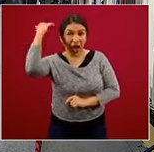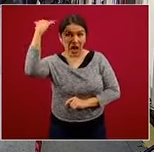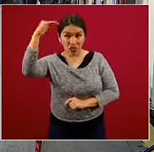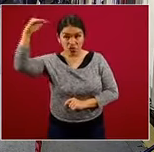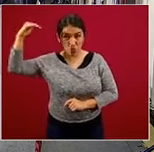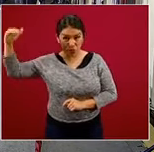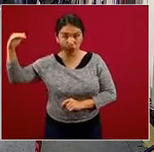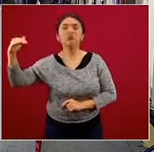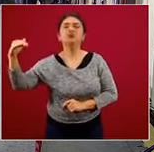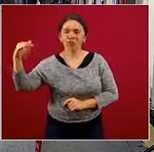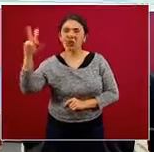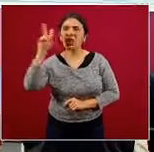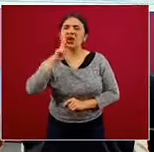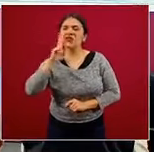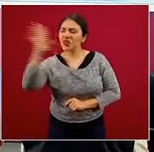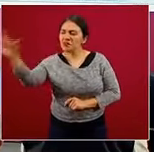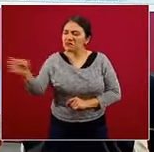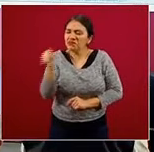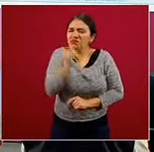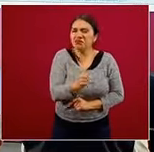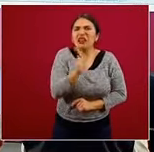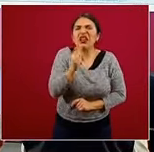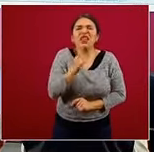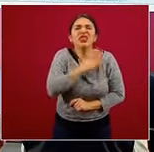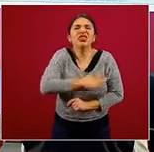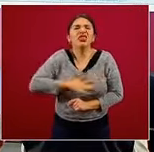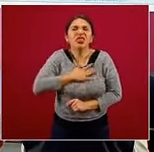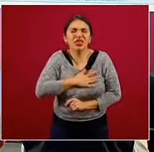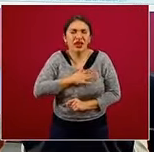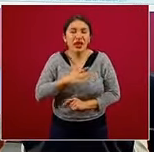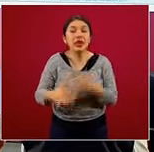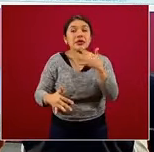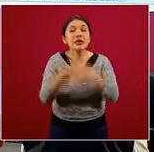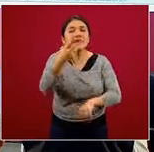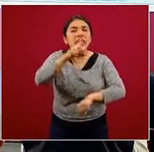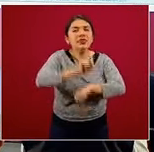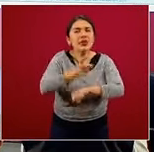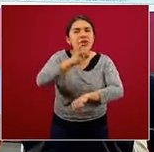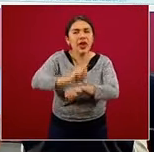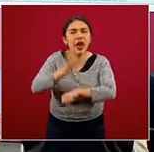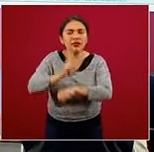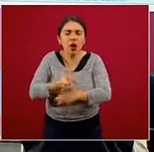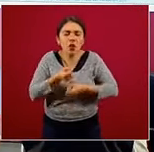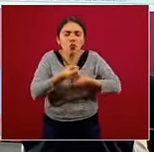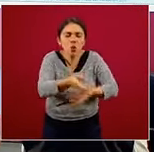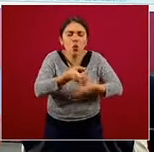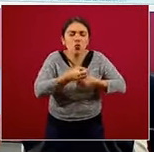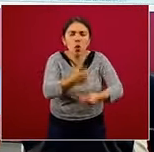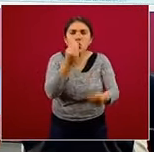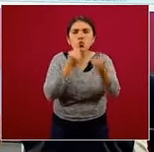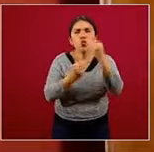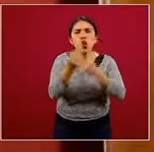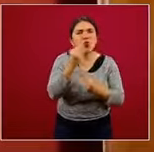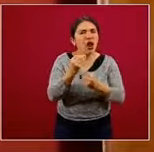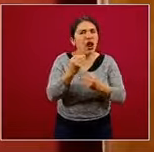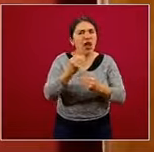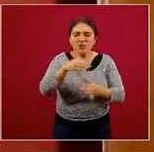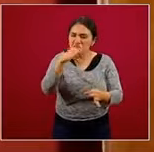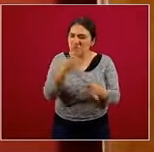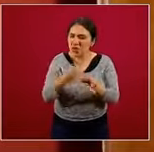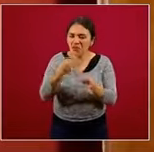lo sometió a un experimento. Durante 15 días les dio de comer una dieta,